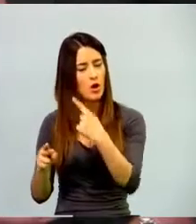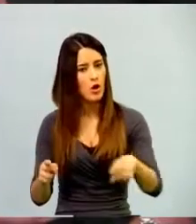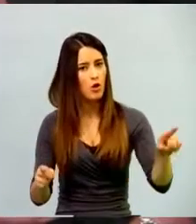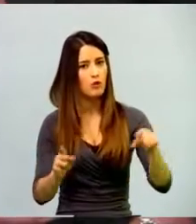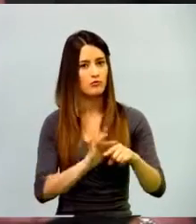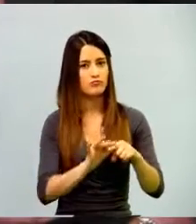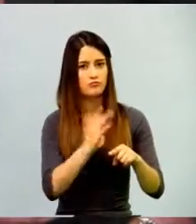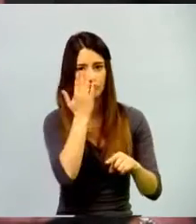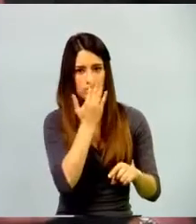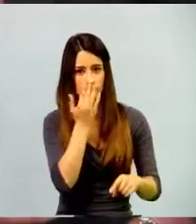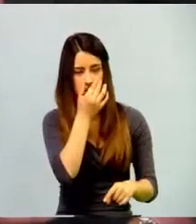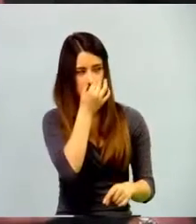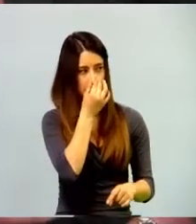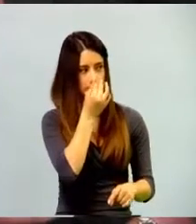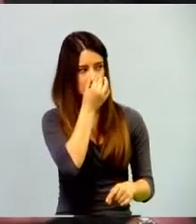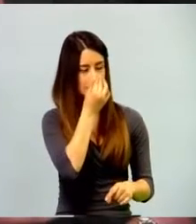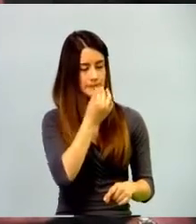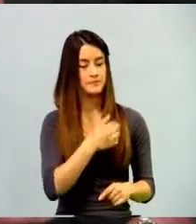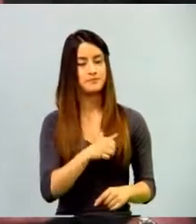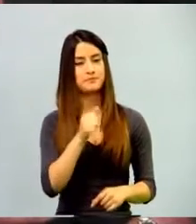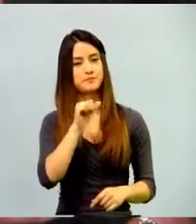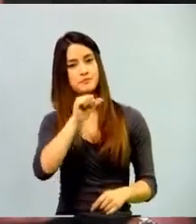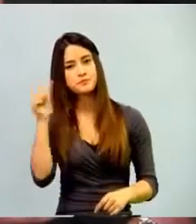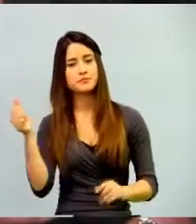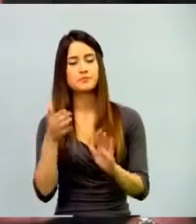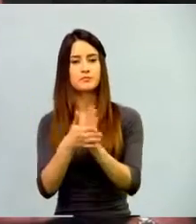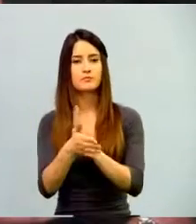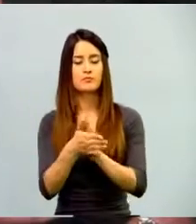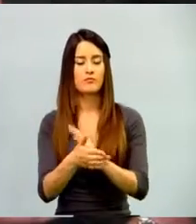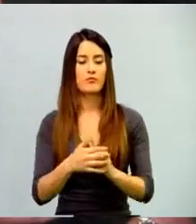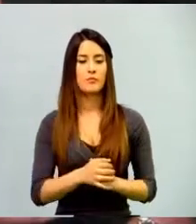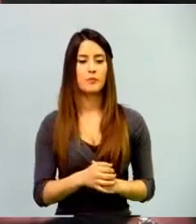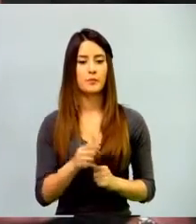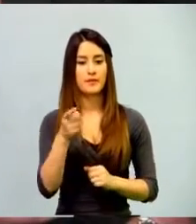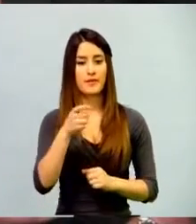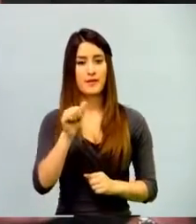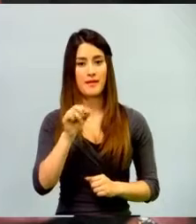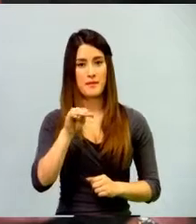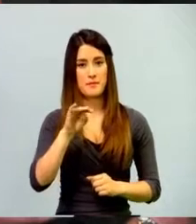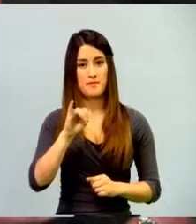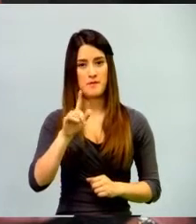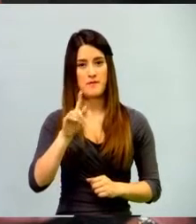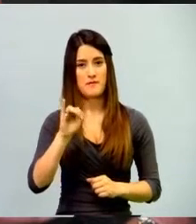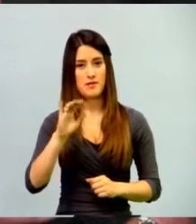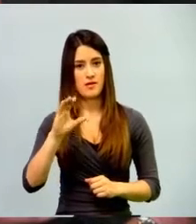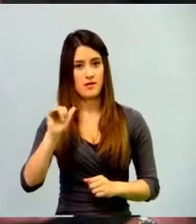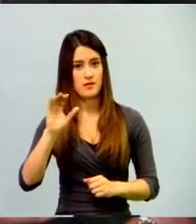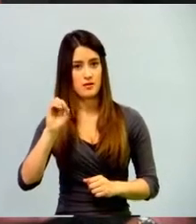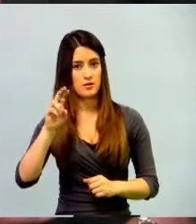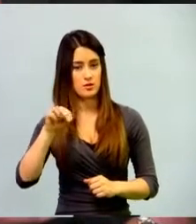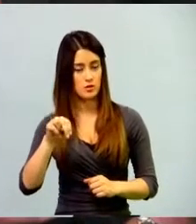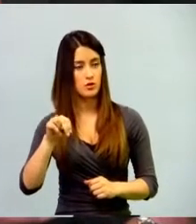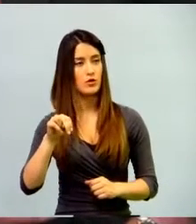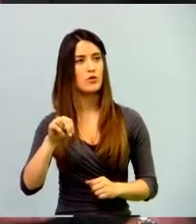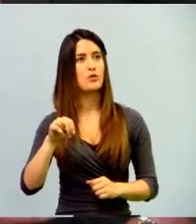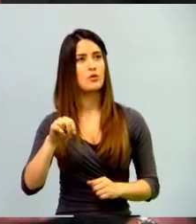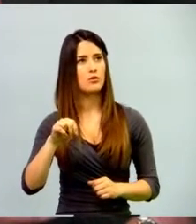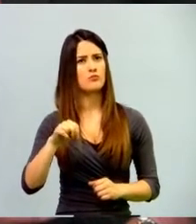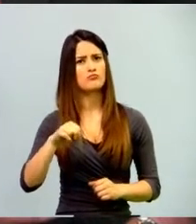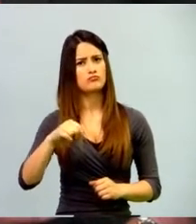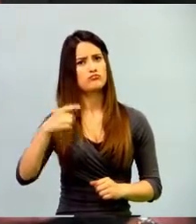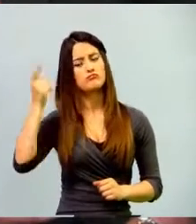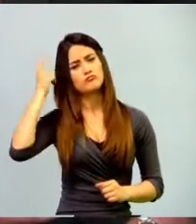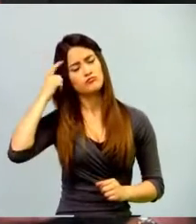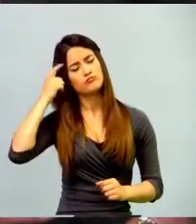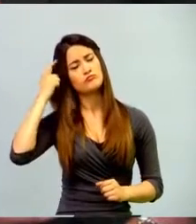Creo que la gamificación es una respuesta inteligente a lo que los chicos están mostrando en este momento.